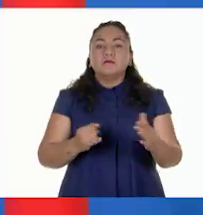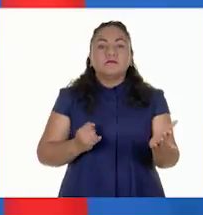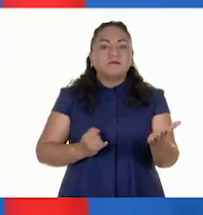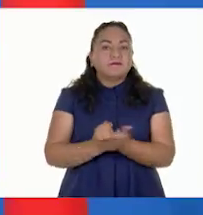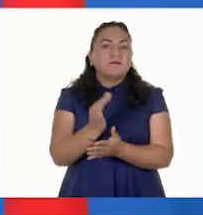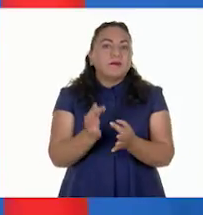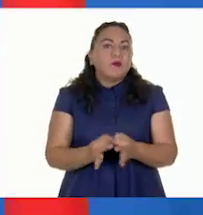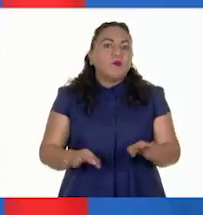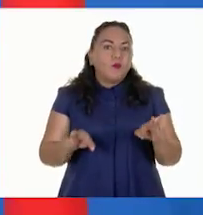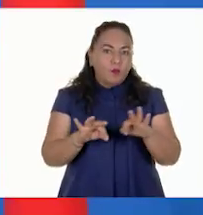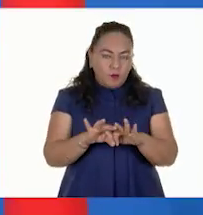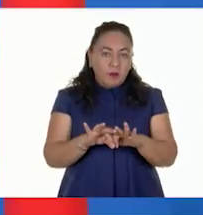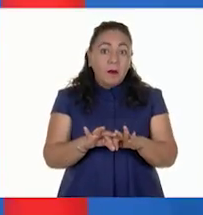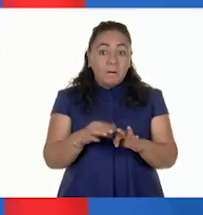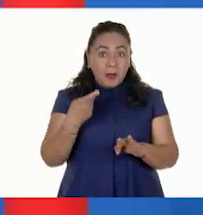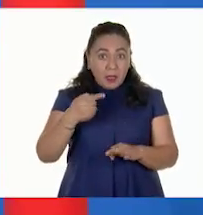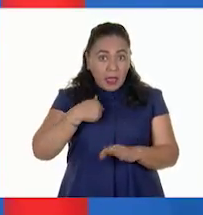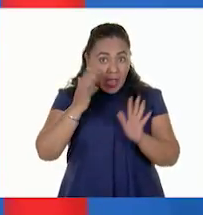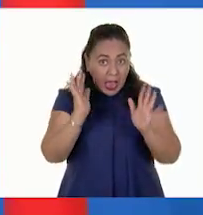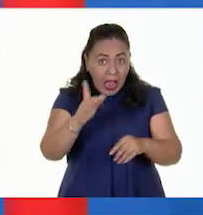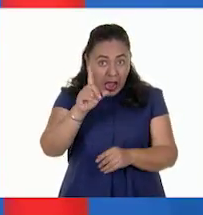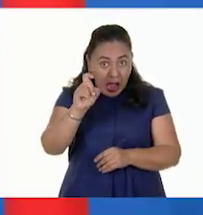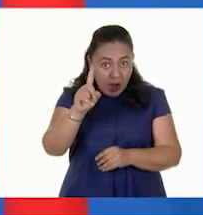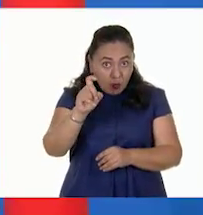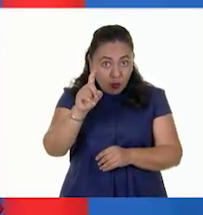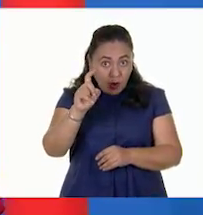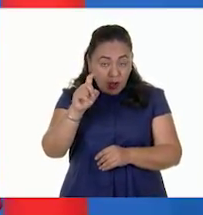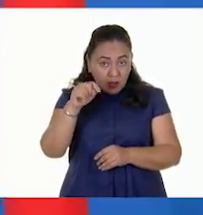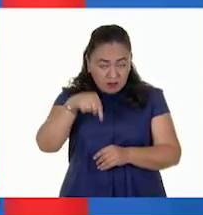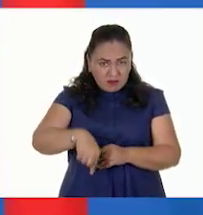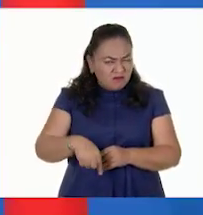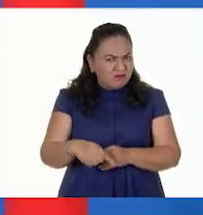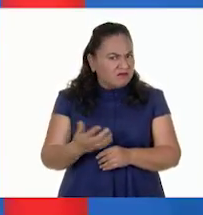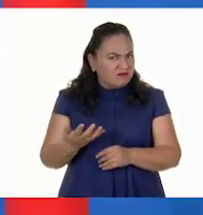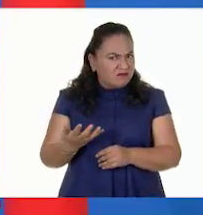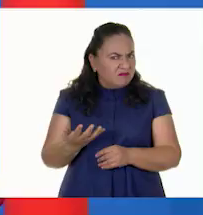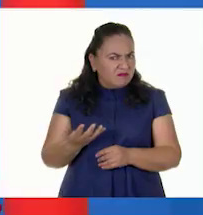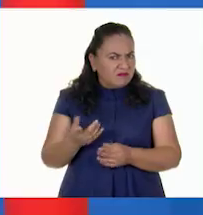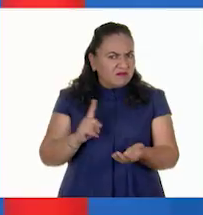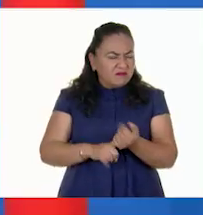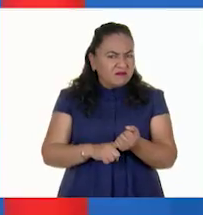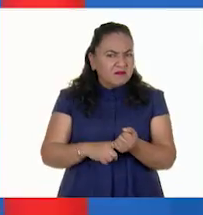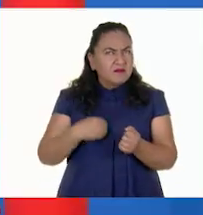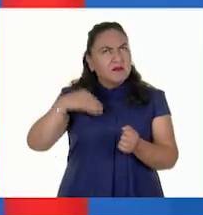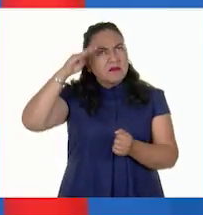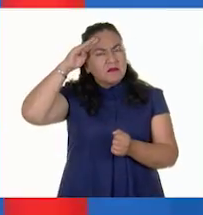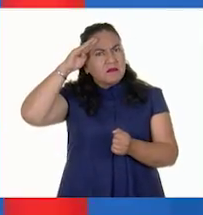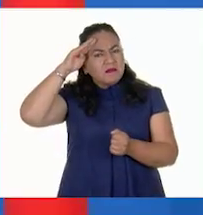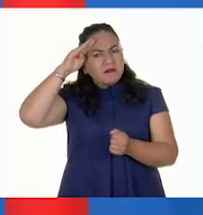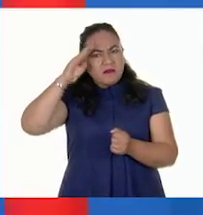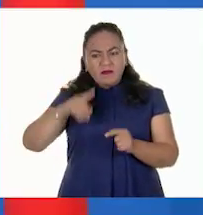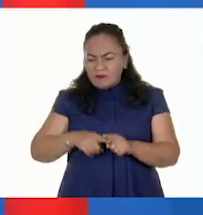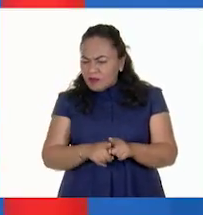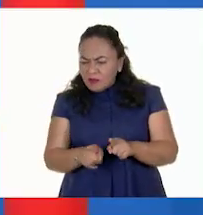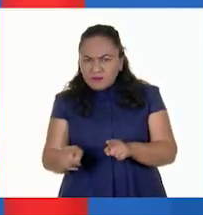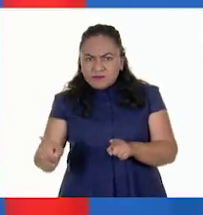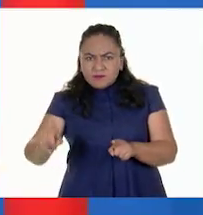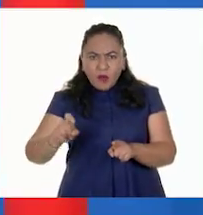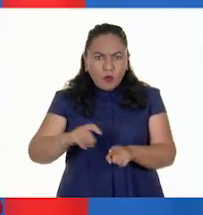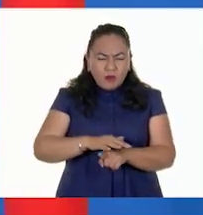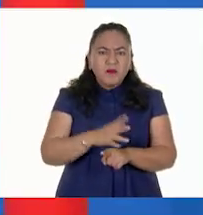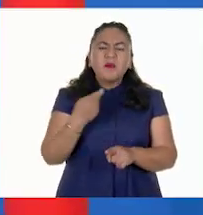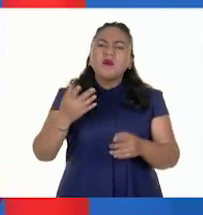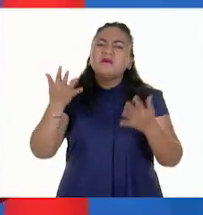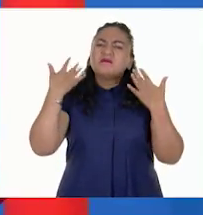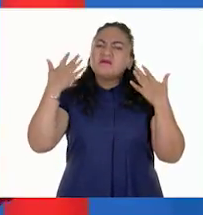Pero bueno, si ya estamos en el agua, entonces no influye la hidrografía y estoy pensando cómo influye el